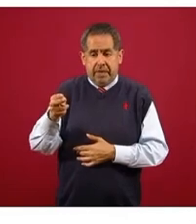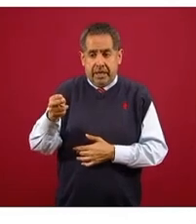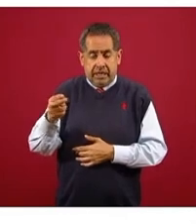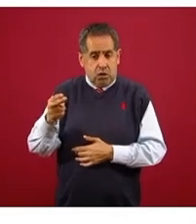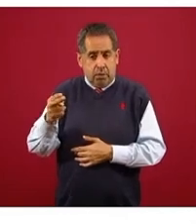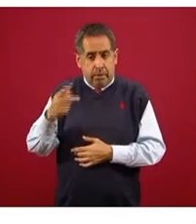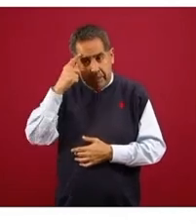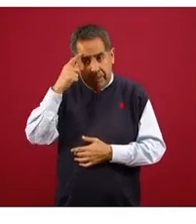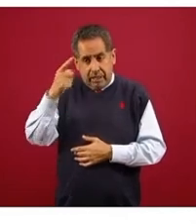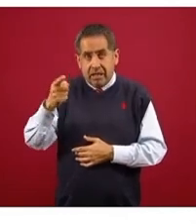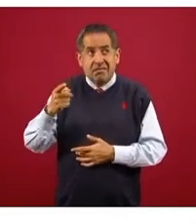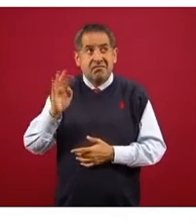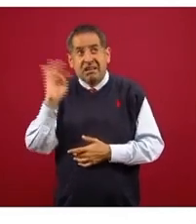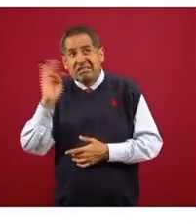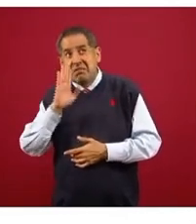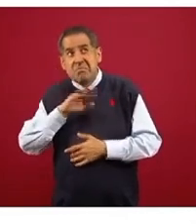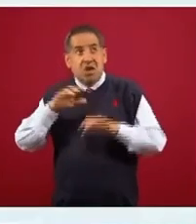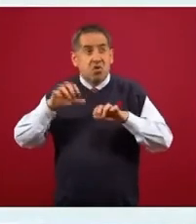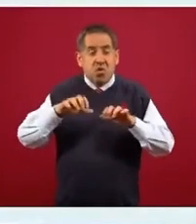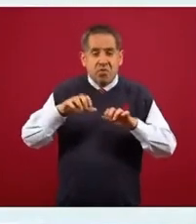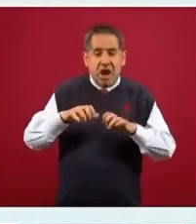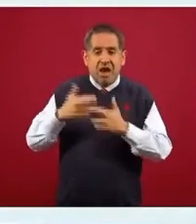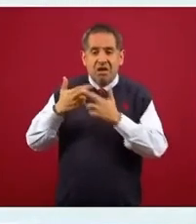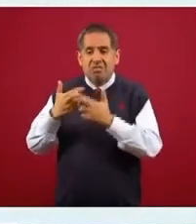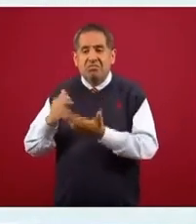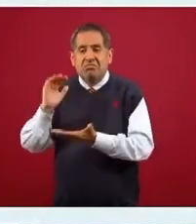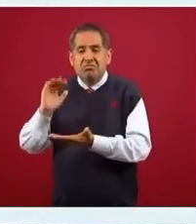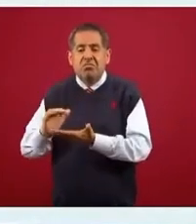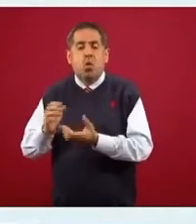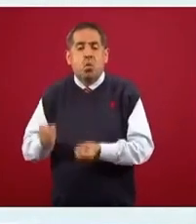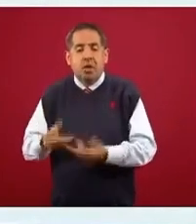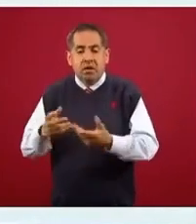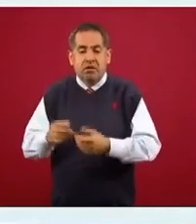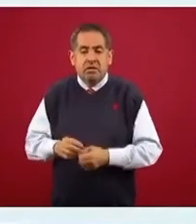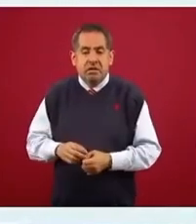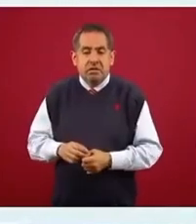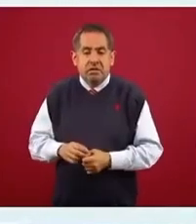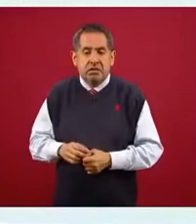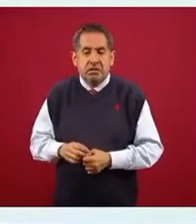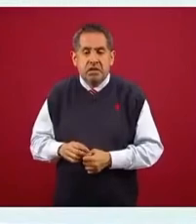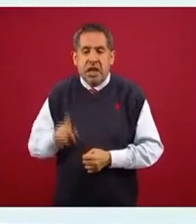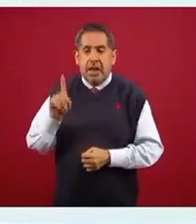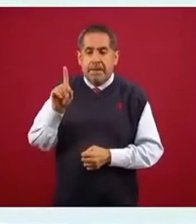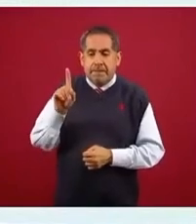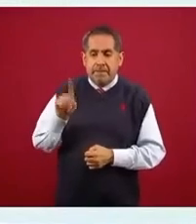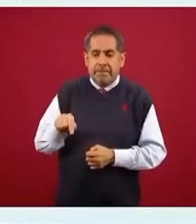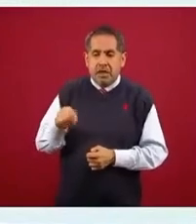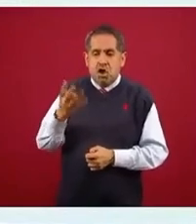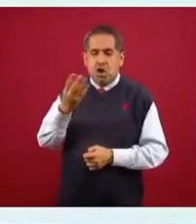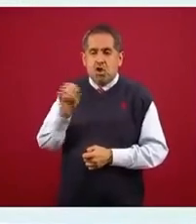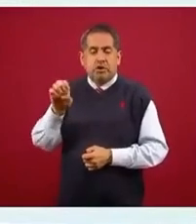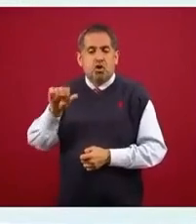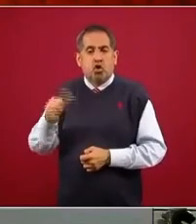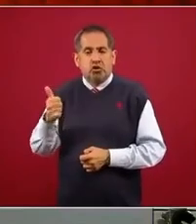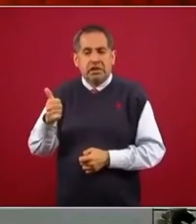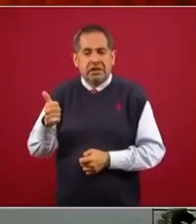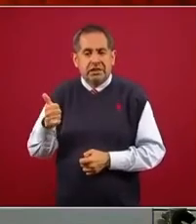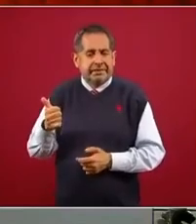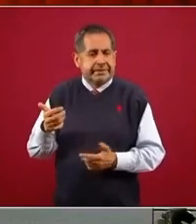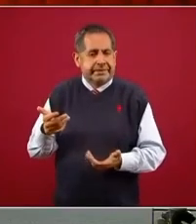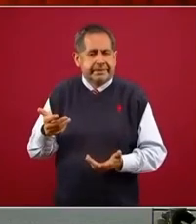considerando lo que hay, malas lluvias, queda una cantidad de 1.911.